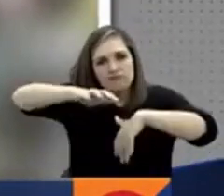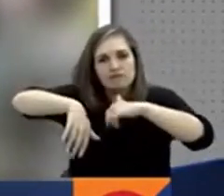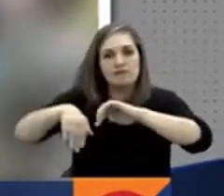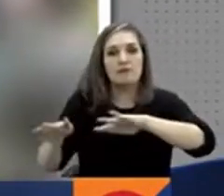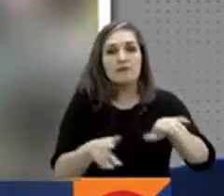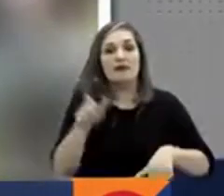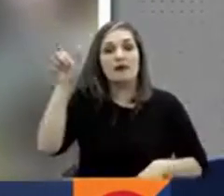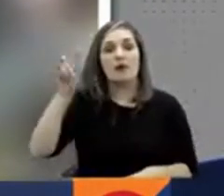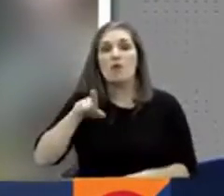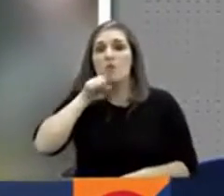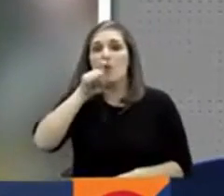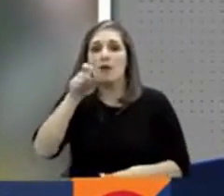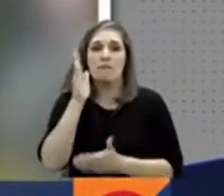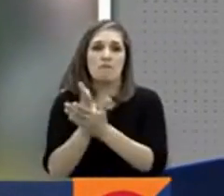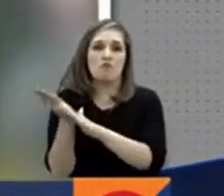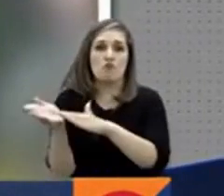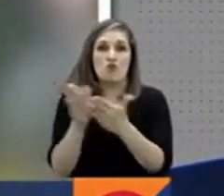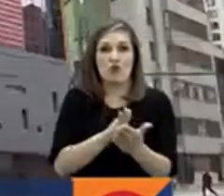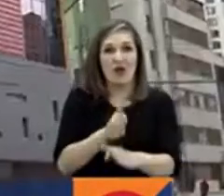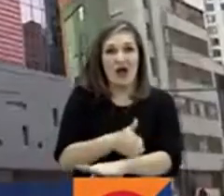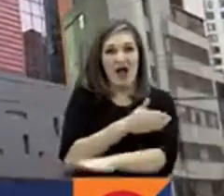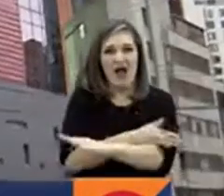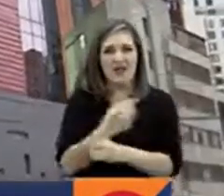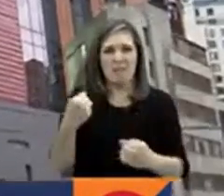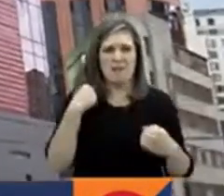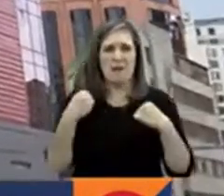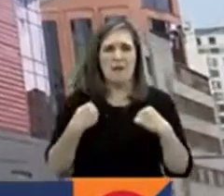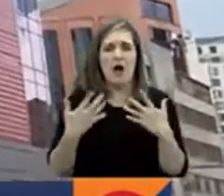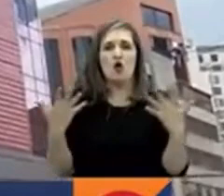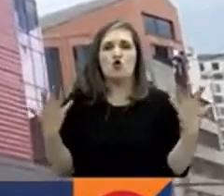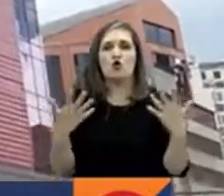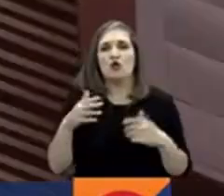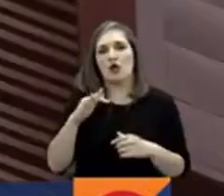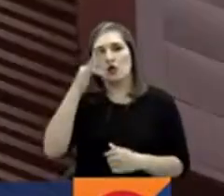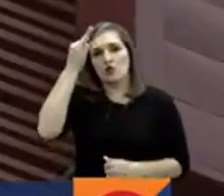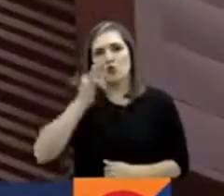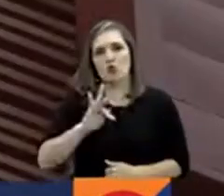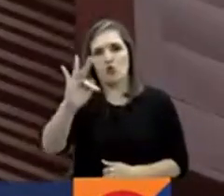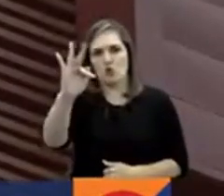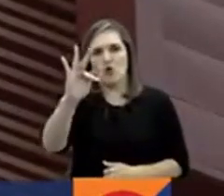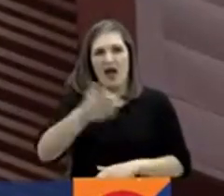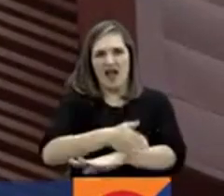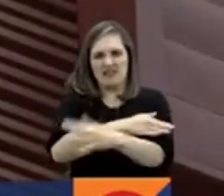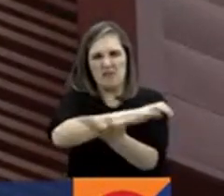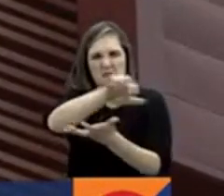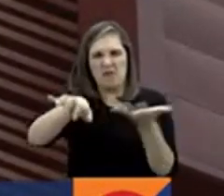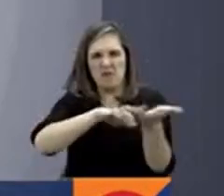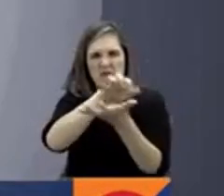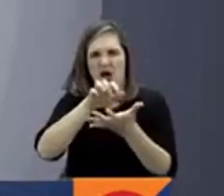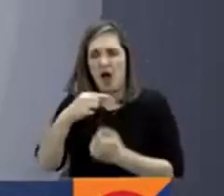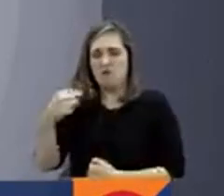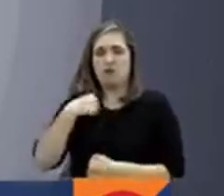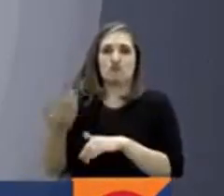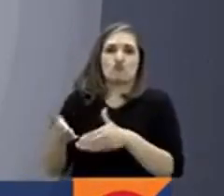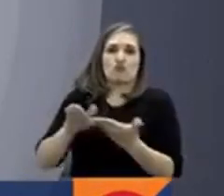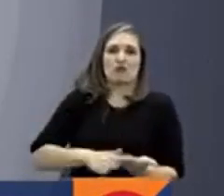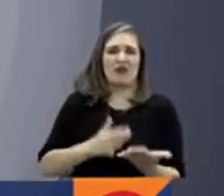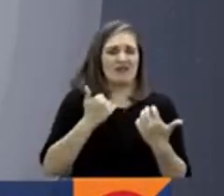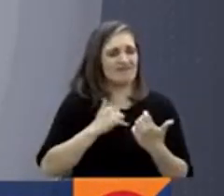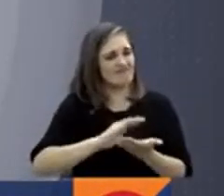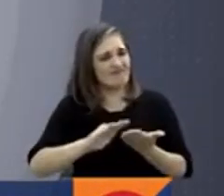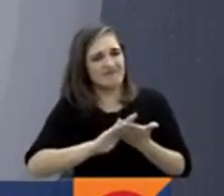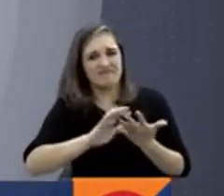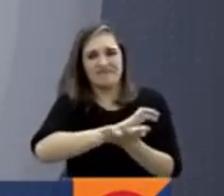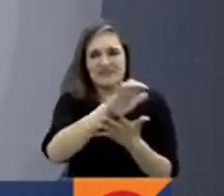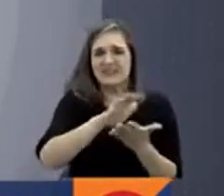hincha del Atlético Bucaramanga que fue herido en Tolú en medio de una riña. La Defensoría del Pueblo rechazó los hechos de violencia por hinchas que alteraron el